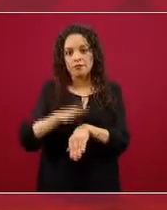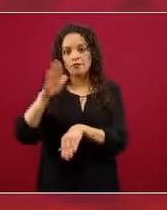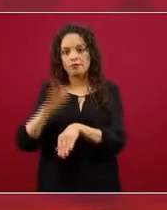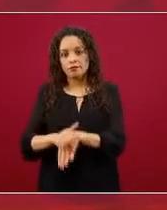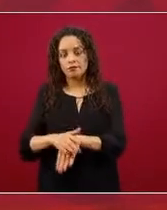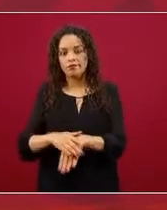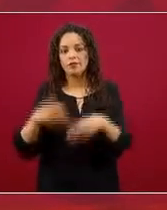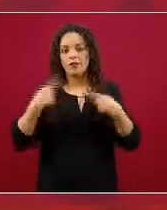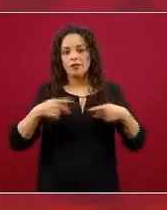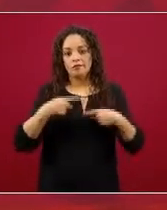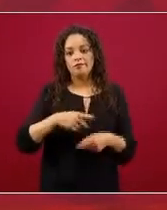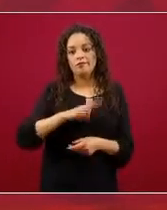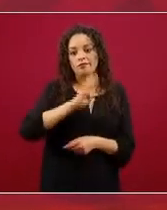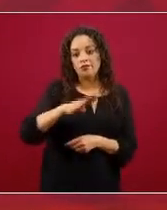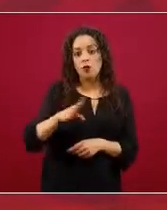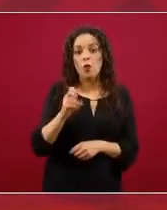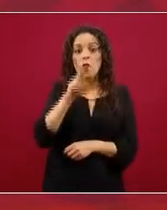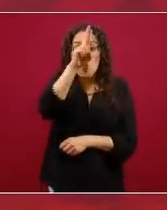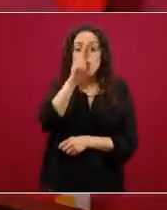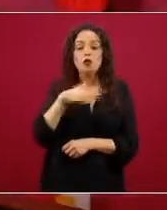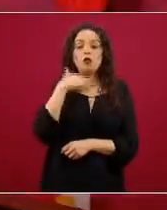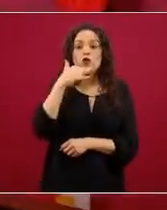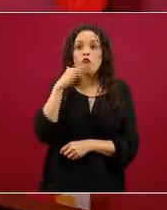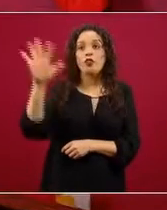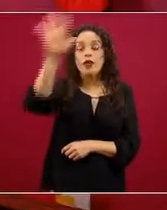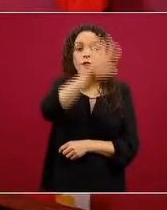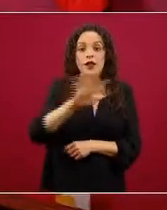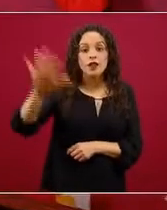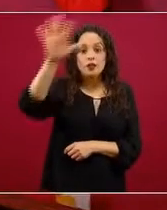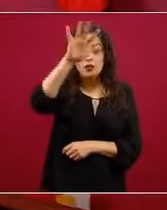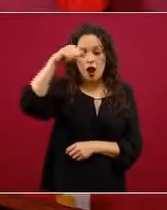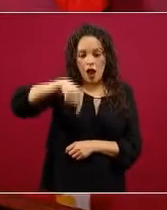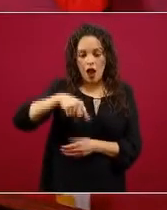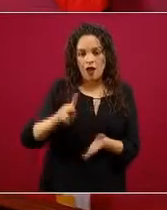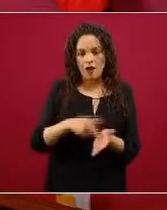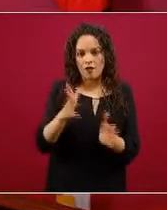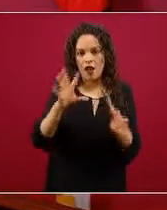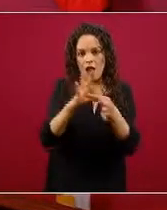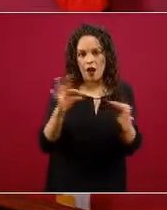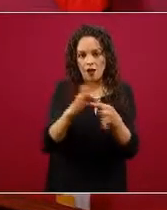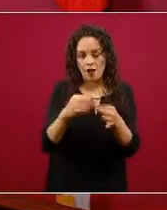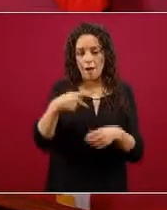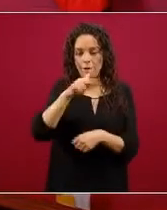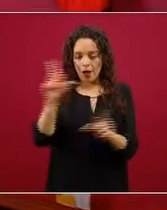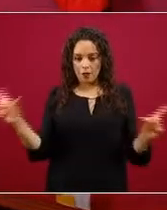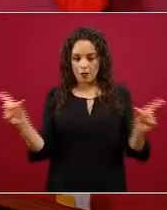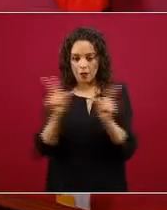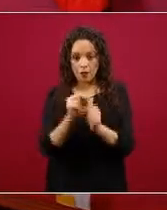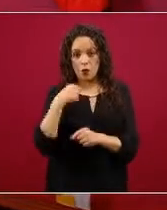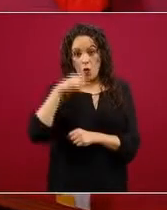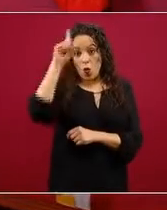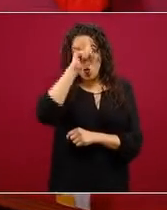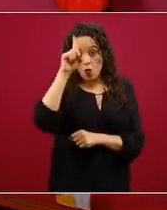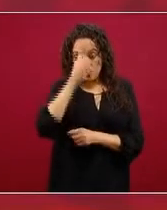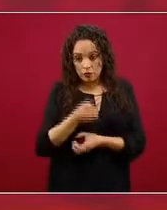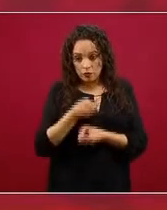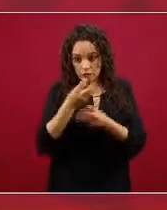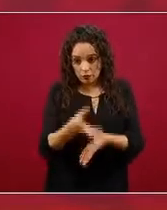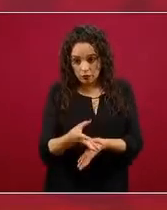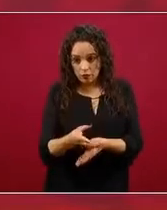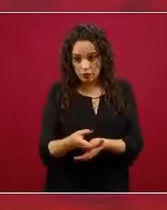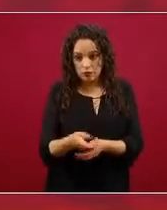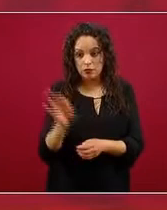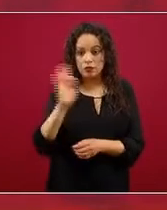contaminación, que es una pregunta que ha salido aquí varias veces. En síntesis, la recomendación para las personas, para usted que tiene un familiar